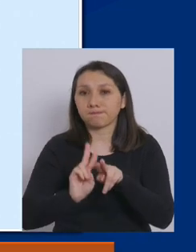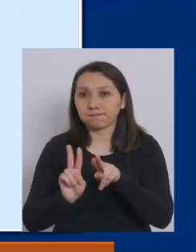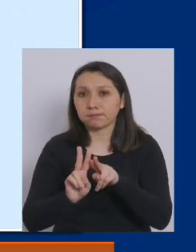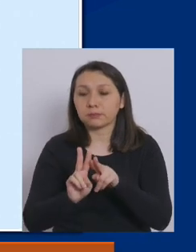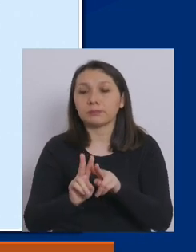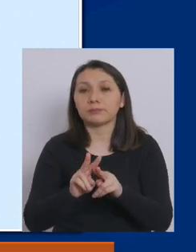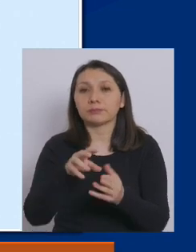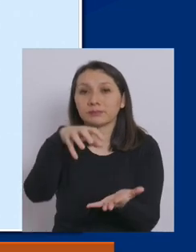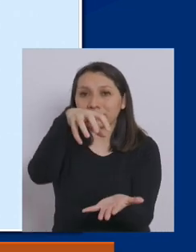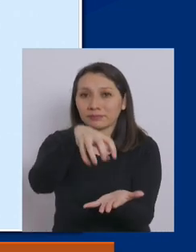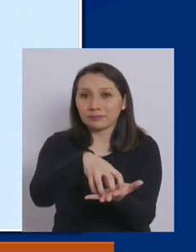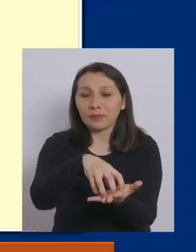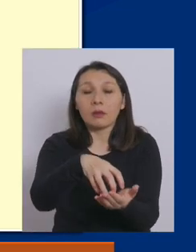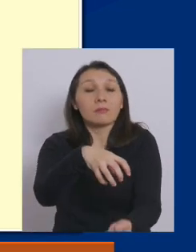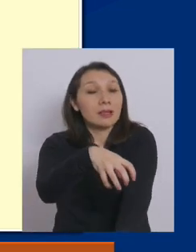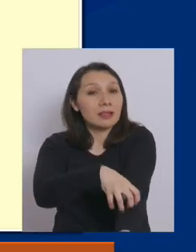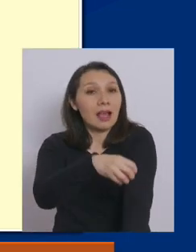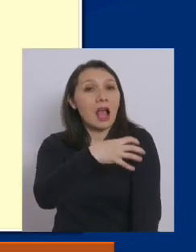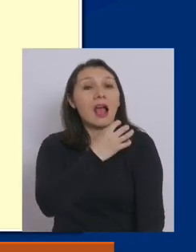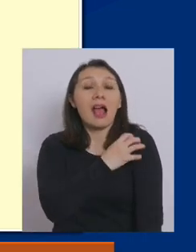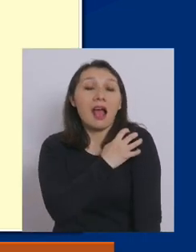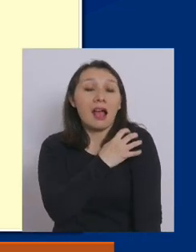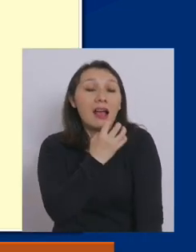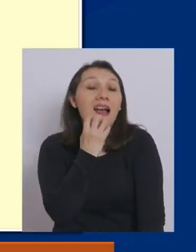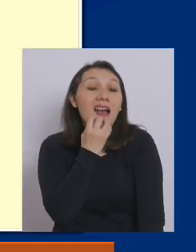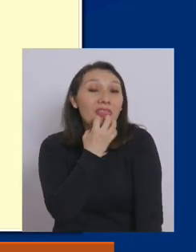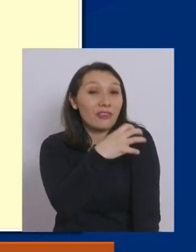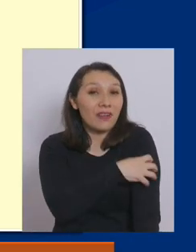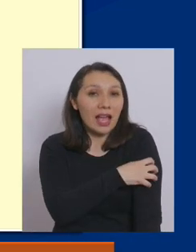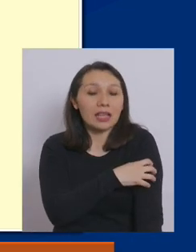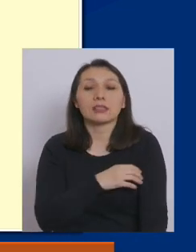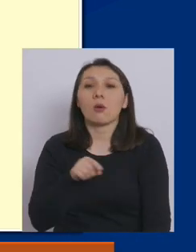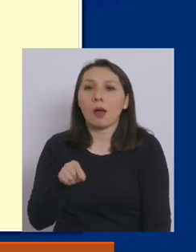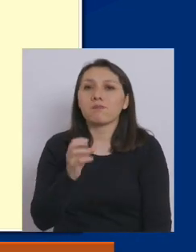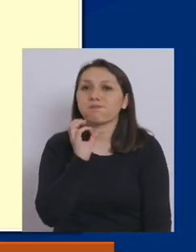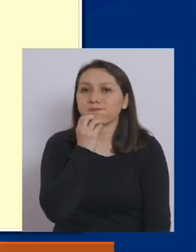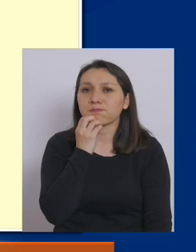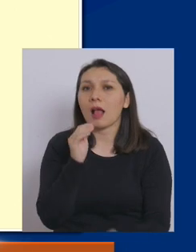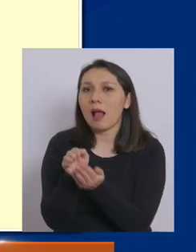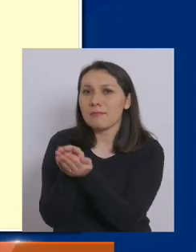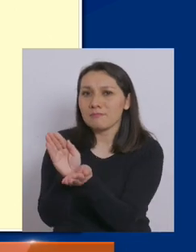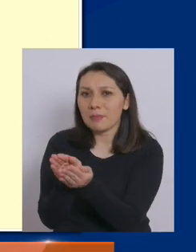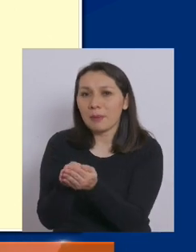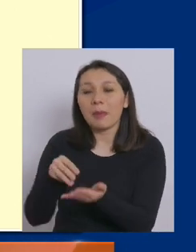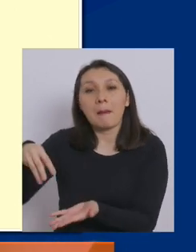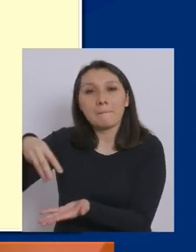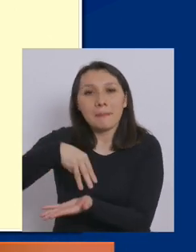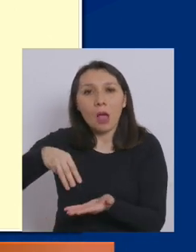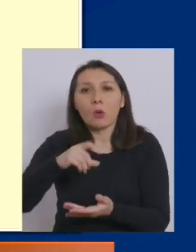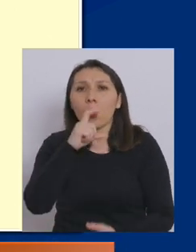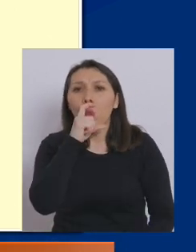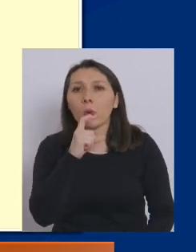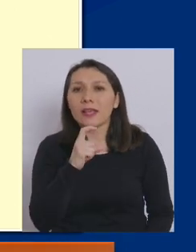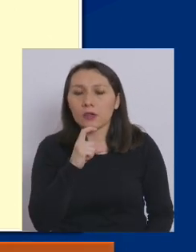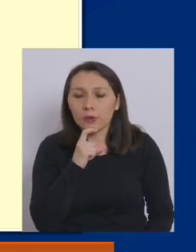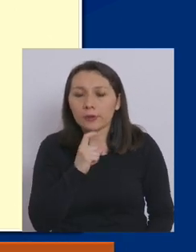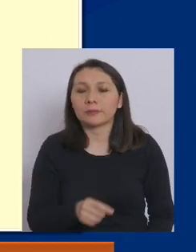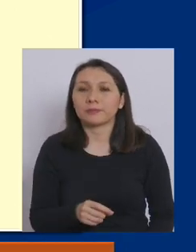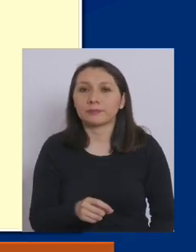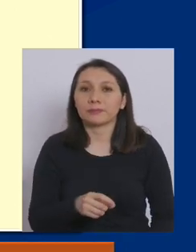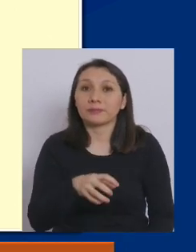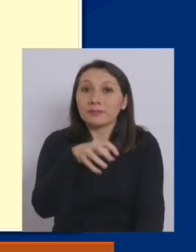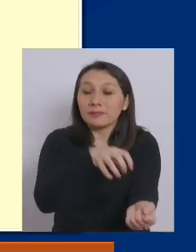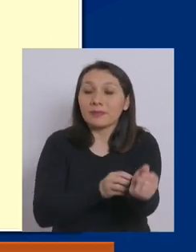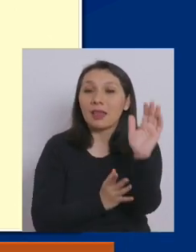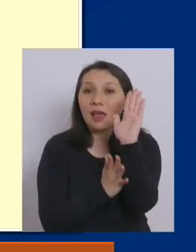En la región de Antofagasta, la comuna de Antofagasta y Mejillones. En la región del Maule, Curicó. En la región de